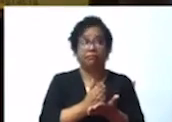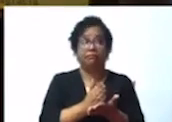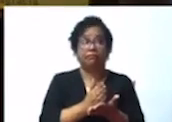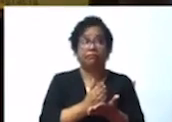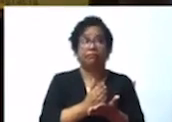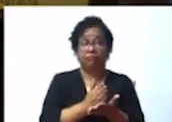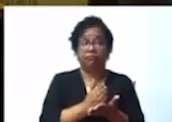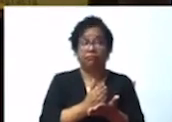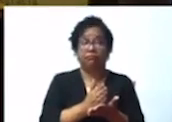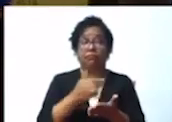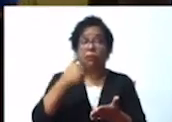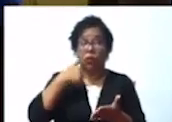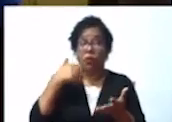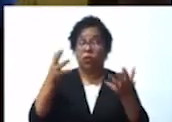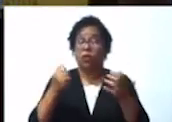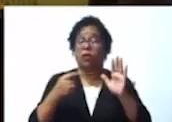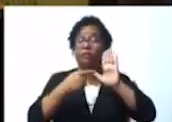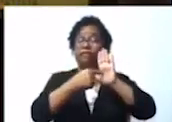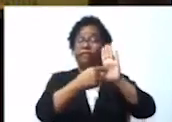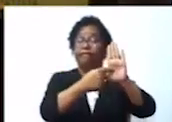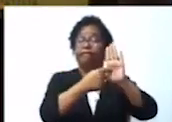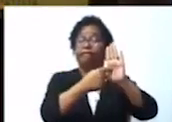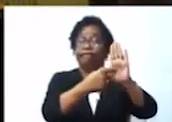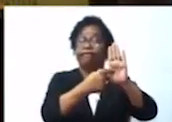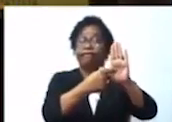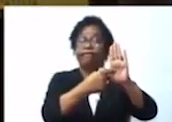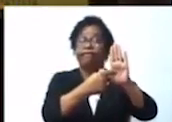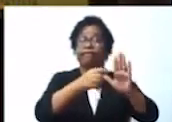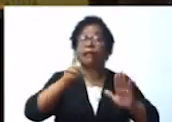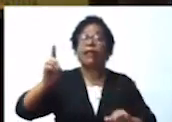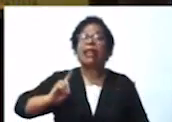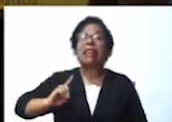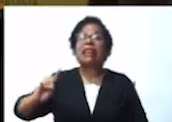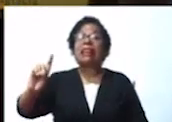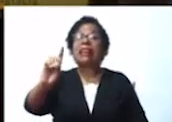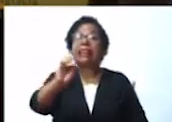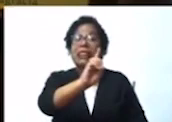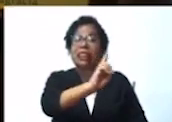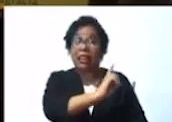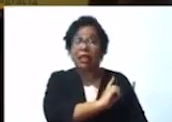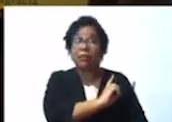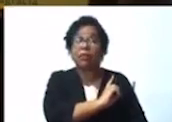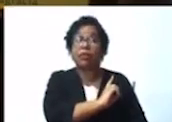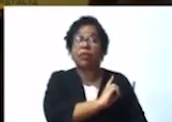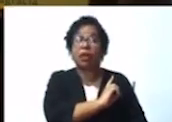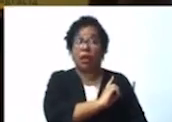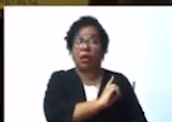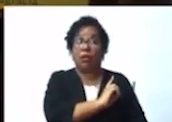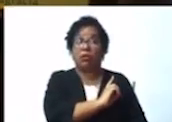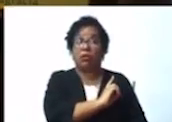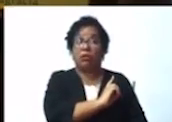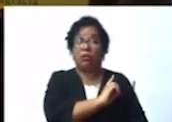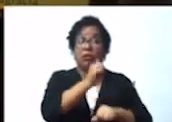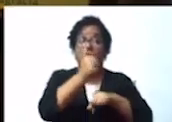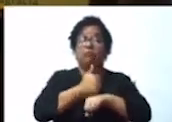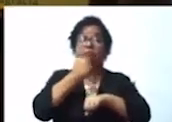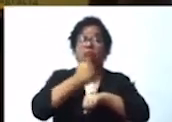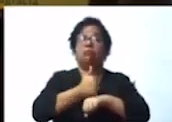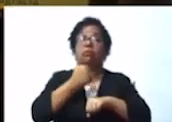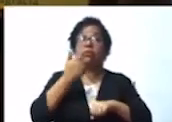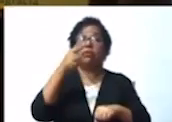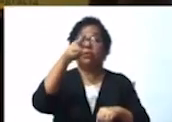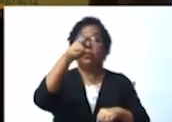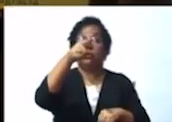Desde la Cámara de Diputados, que eso es lo más peligroso, pernicioso y rastrero, se